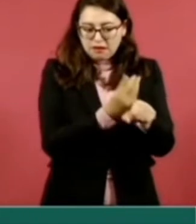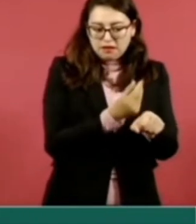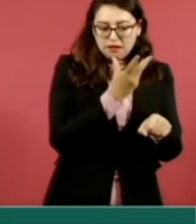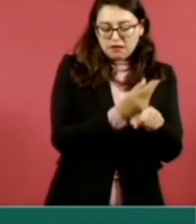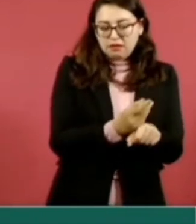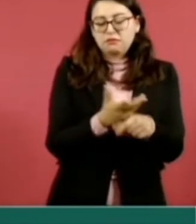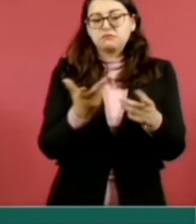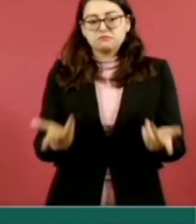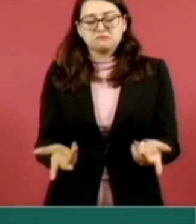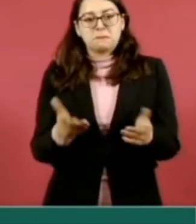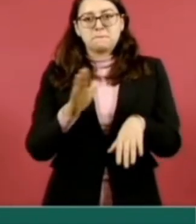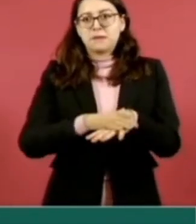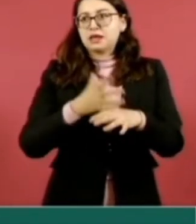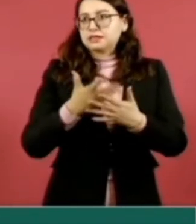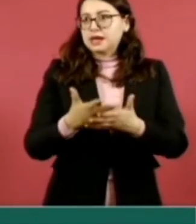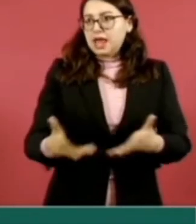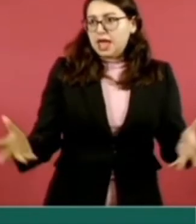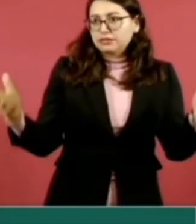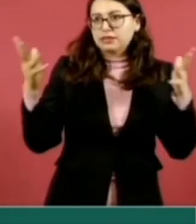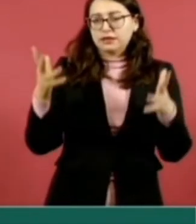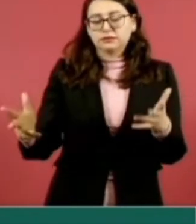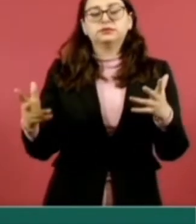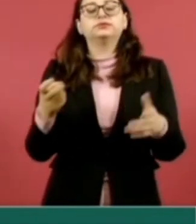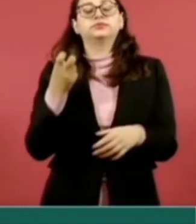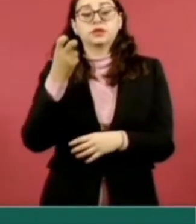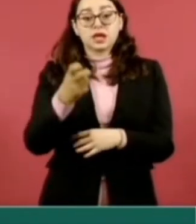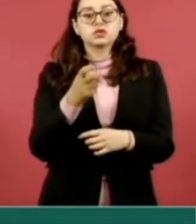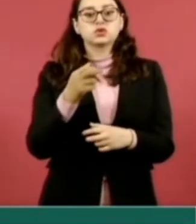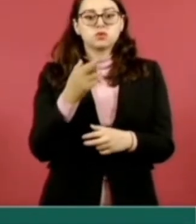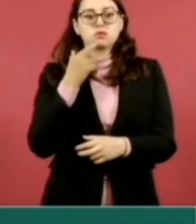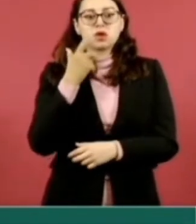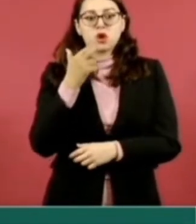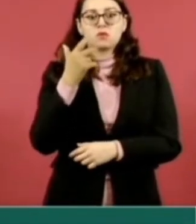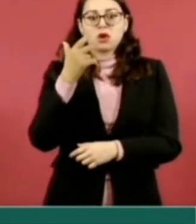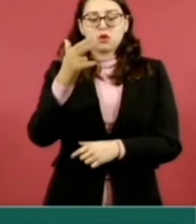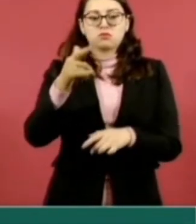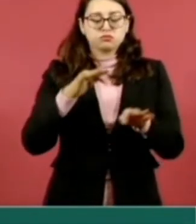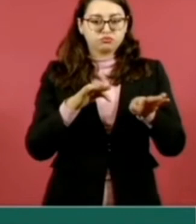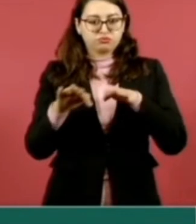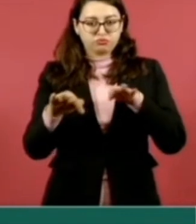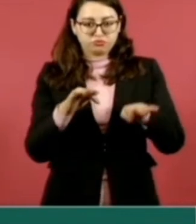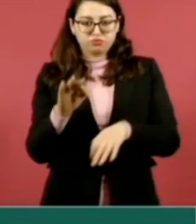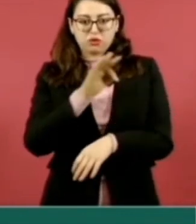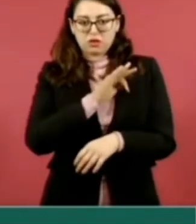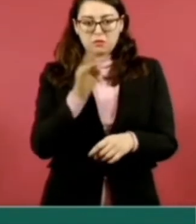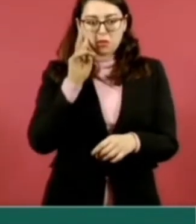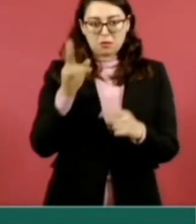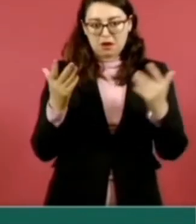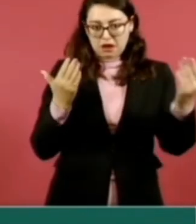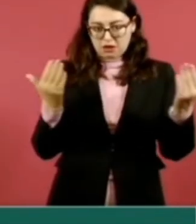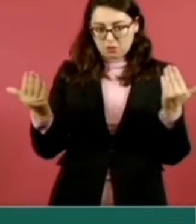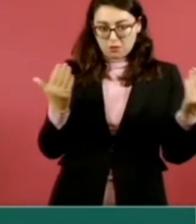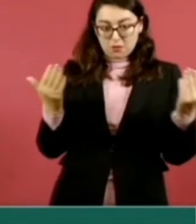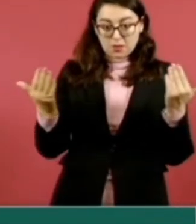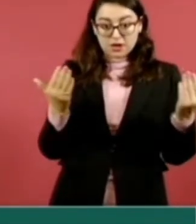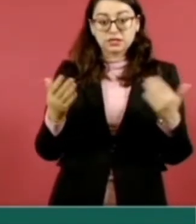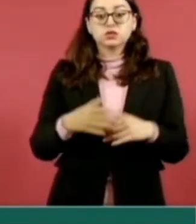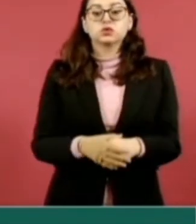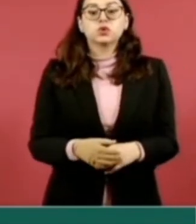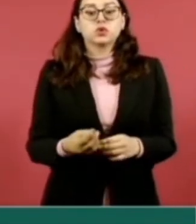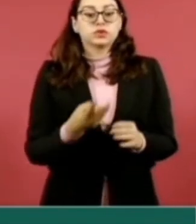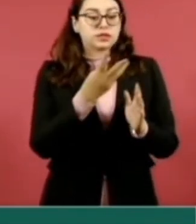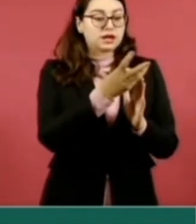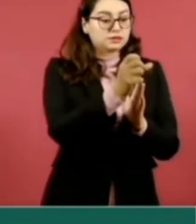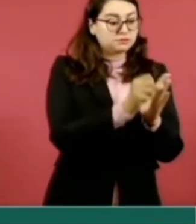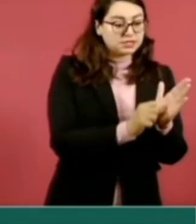consultorios. Todo esto ha permitido aumentar la productividad. Hicimos un comparativo entre dos trimestres,